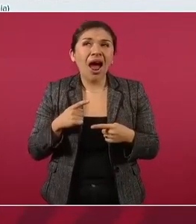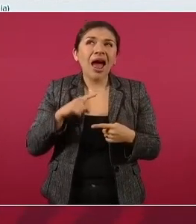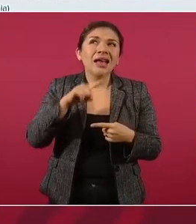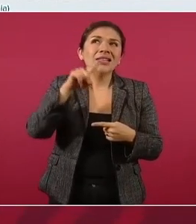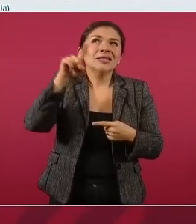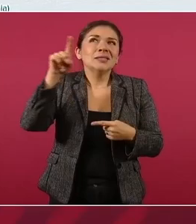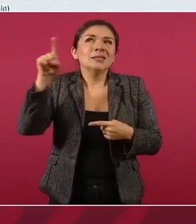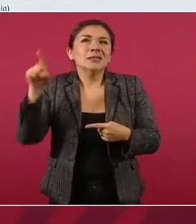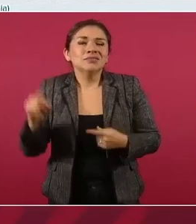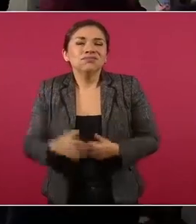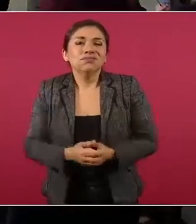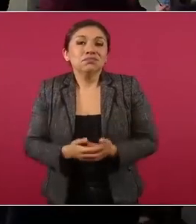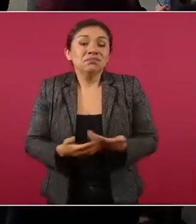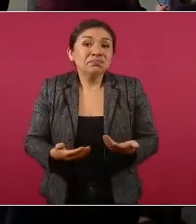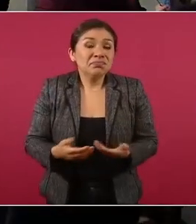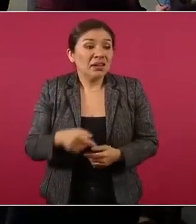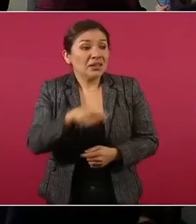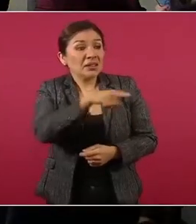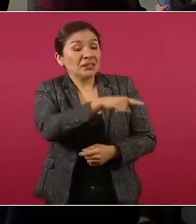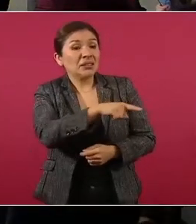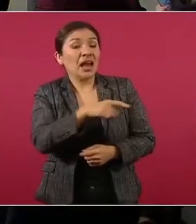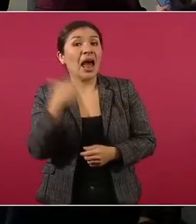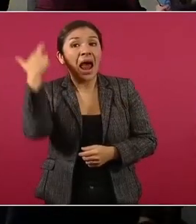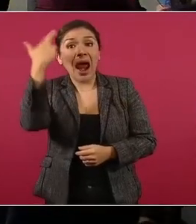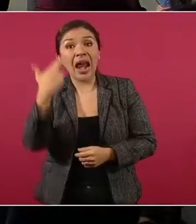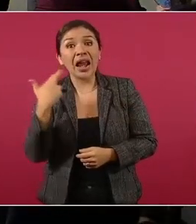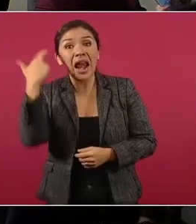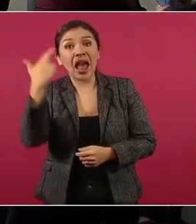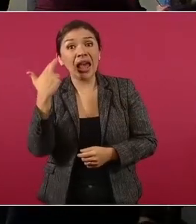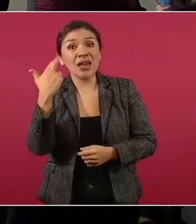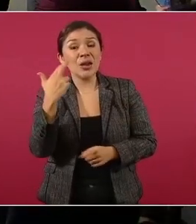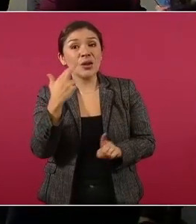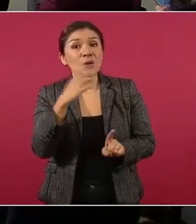muerto el rey, viva el rey,